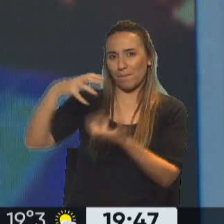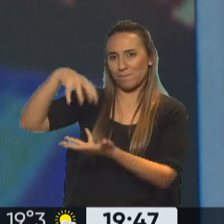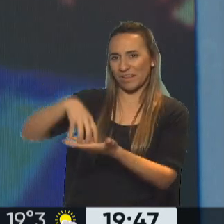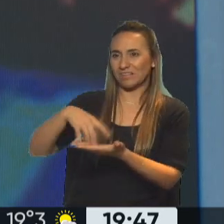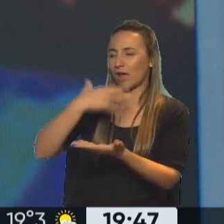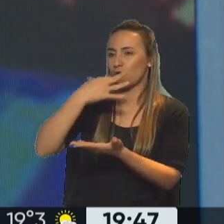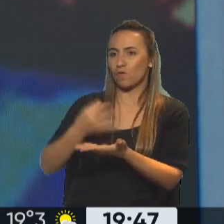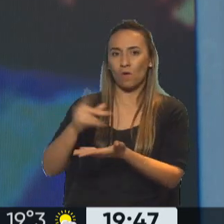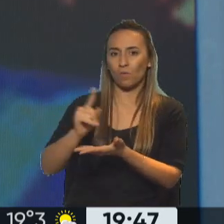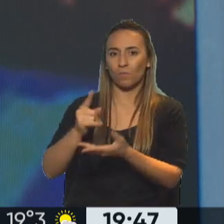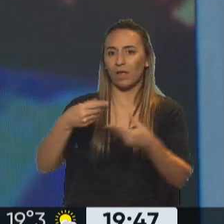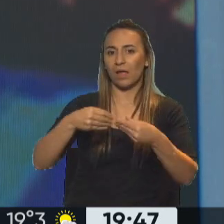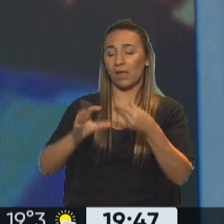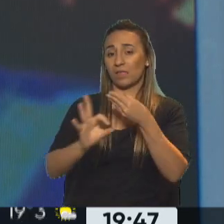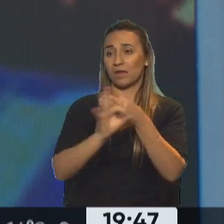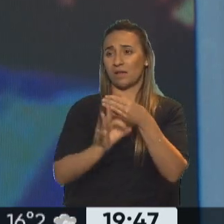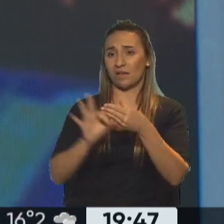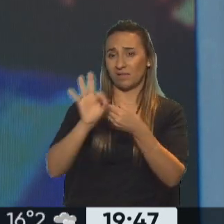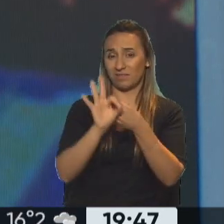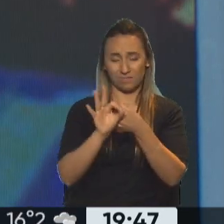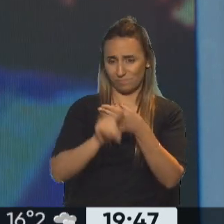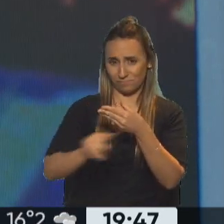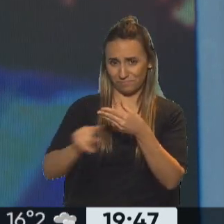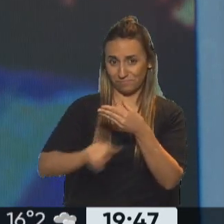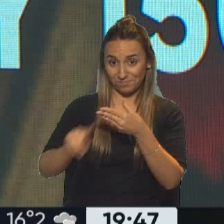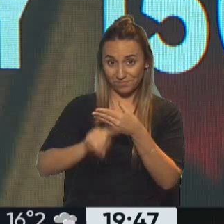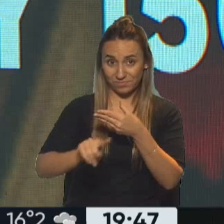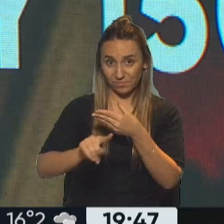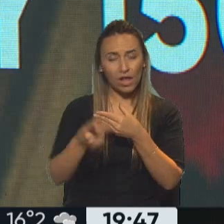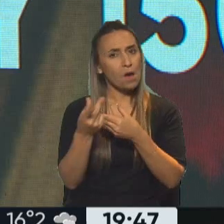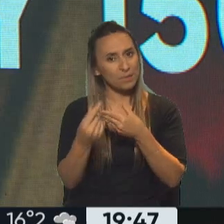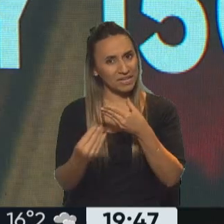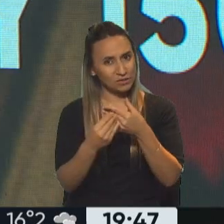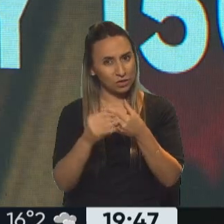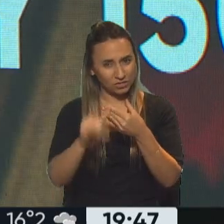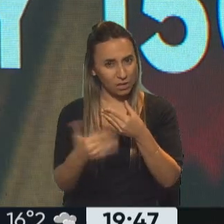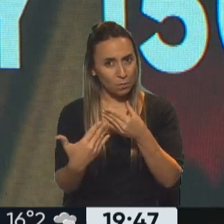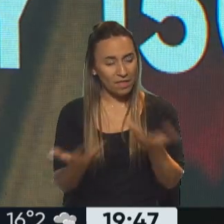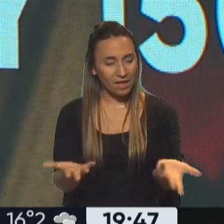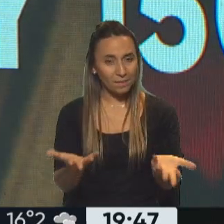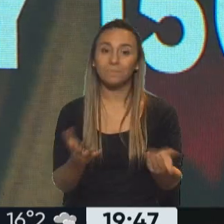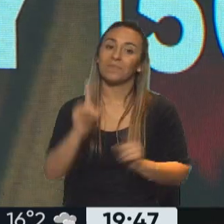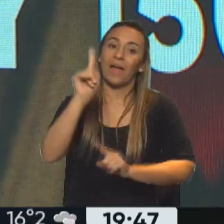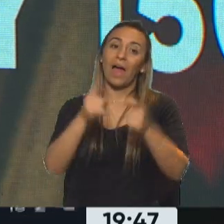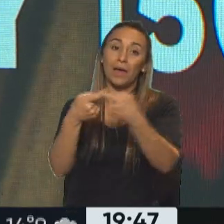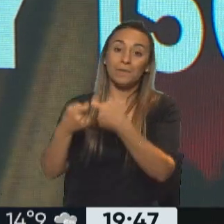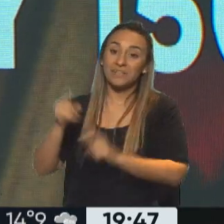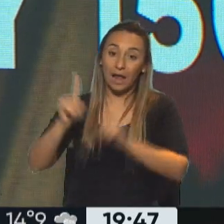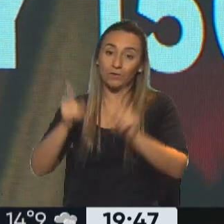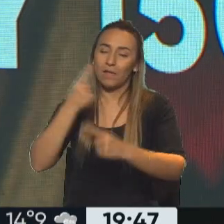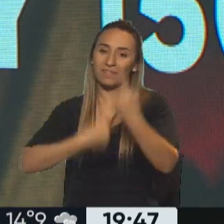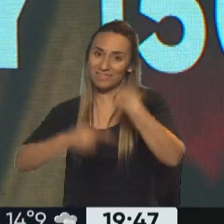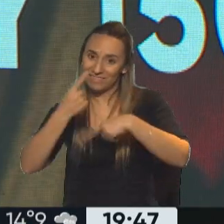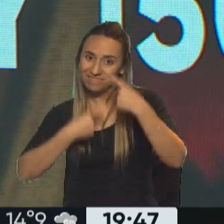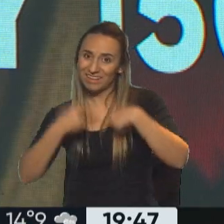frontal y se la pasaron poniendo prorrogada, ¿de verdad pueden ponerle el precio ahora? Bueno, lo que me decían hoy desde algunas empresas que ya fueron convocadas a